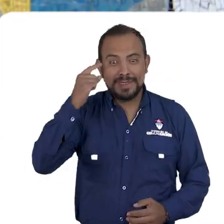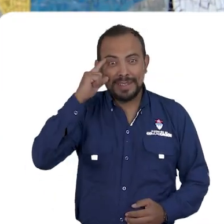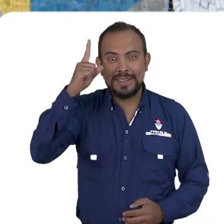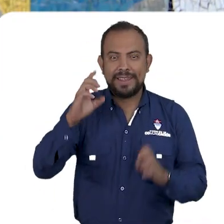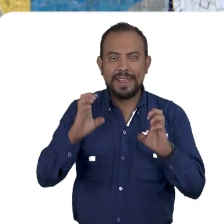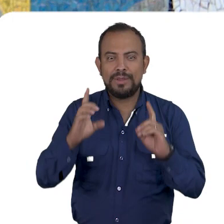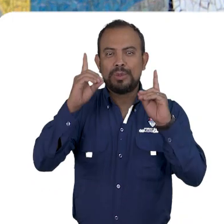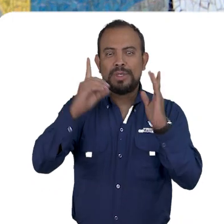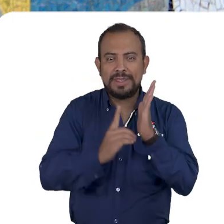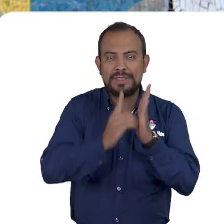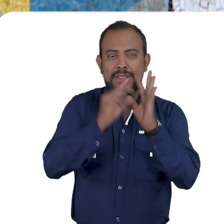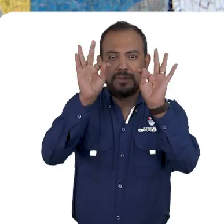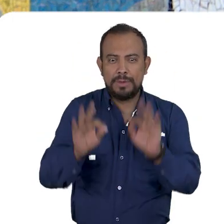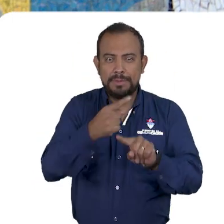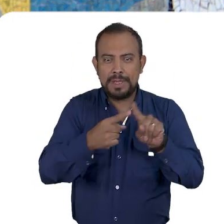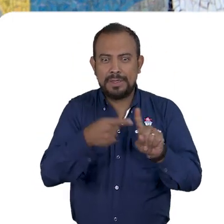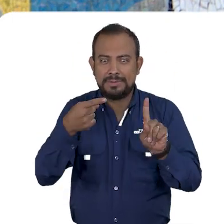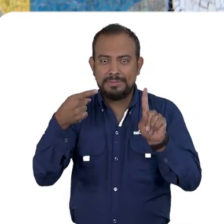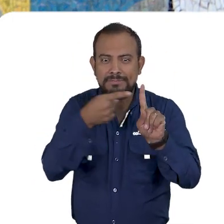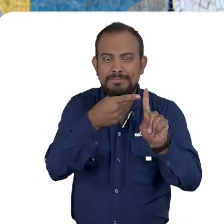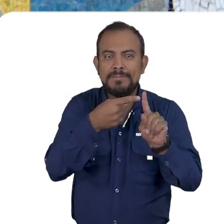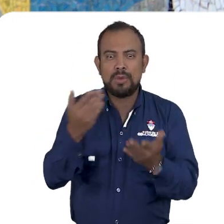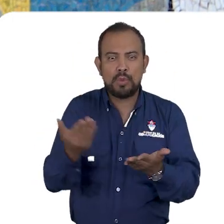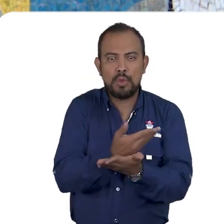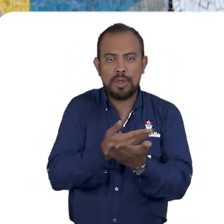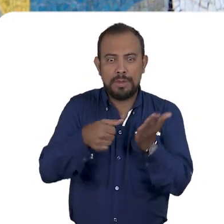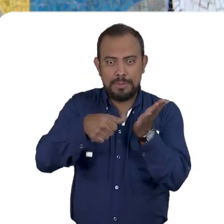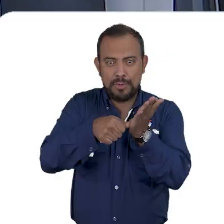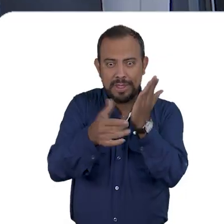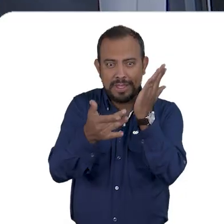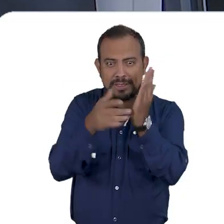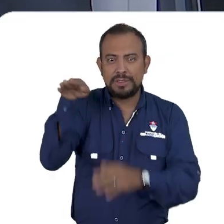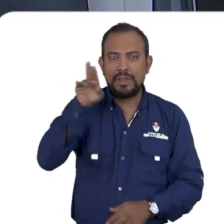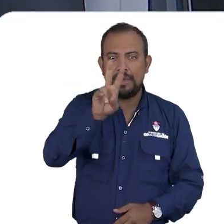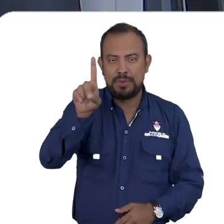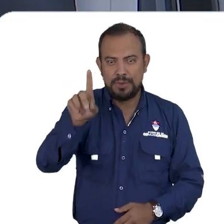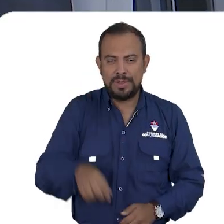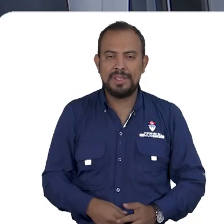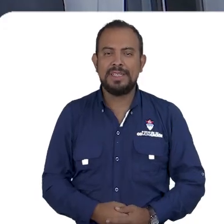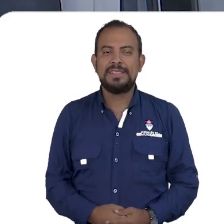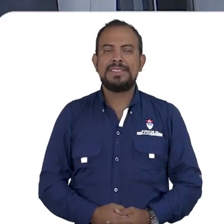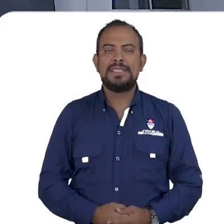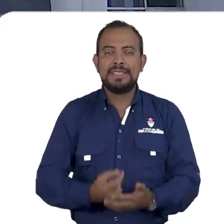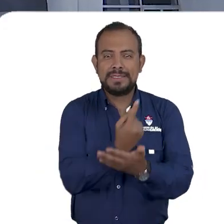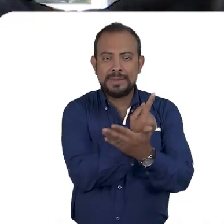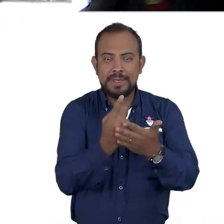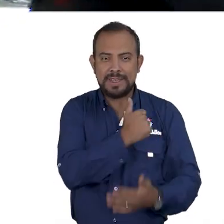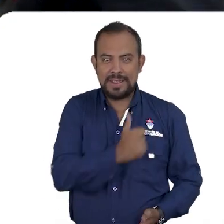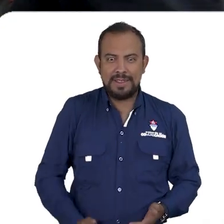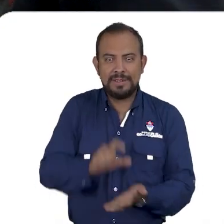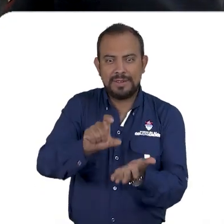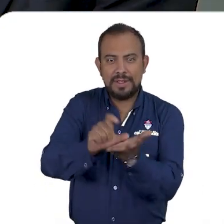Promover la educación y el desarrollo forman parte de los propósitos del nuevo Munitech en Zona 21. Esta semana,